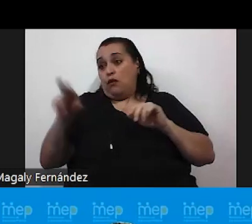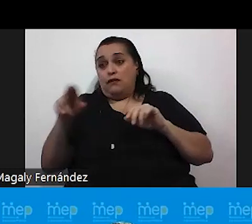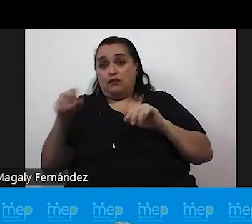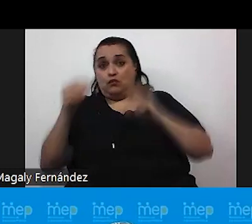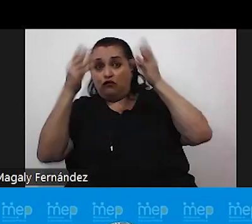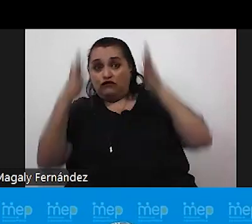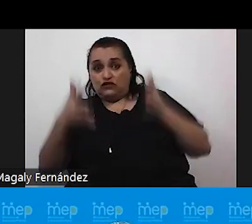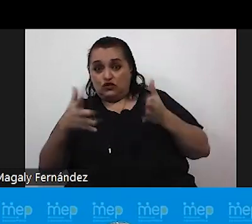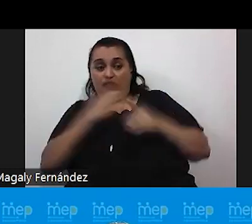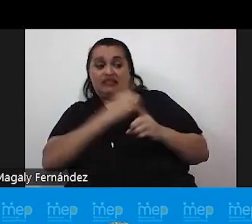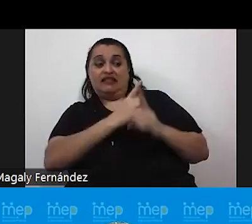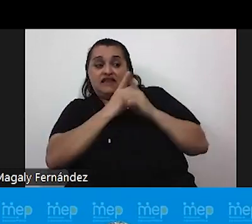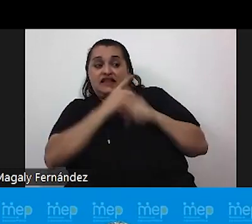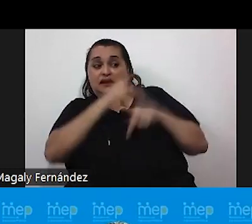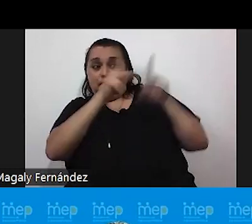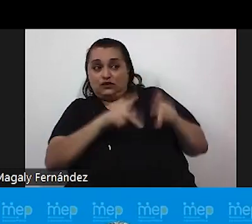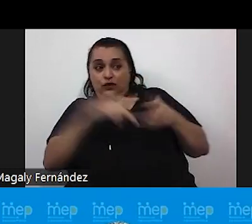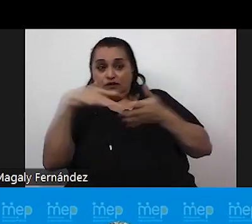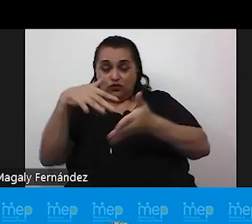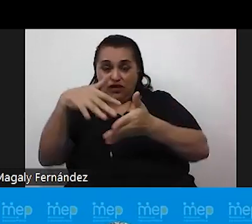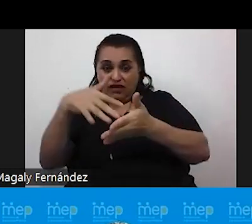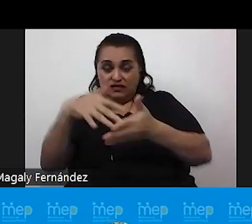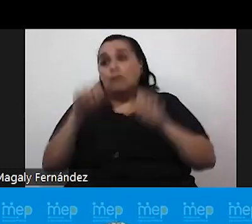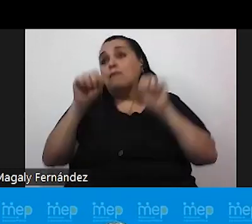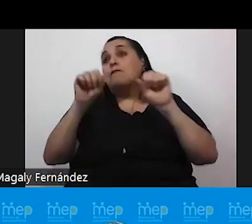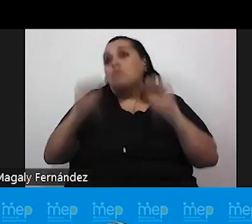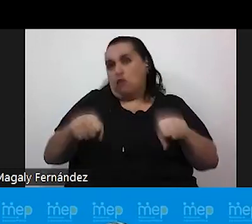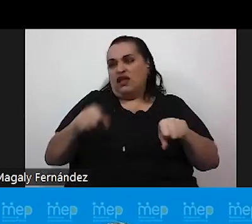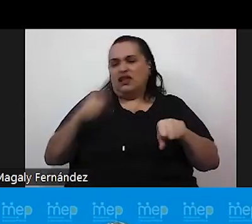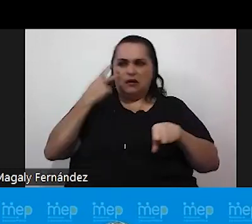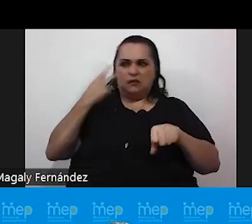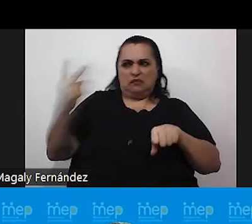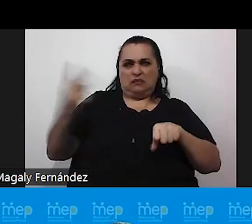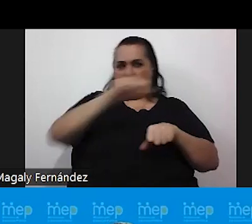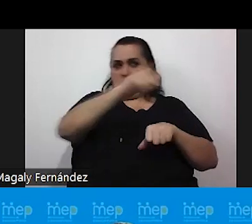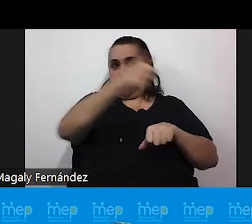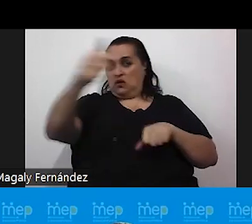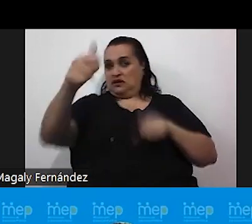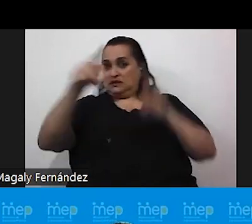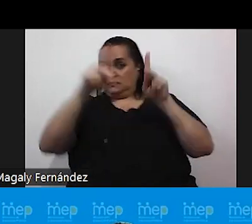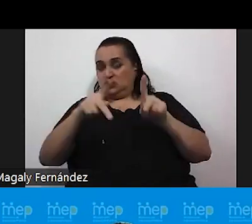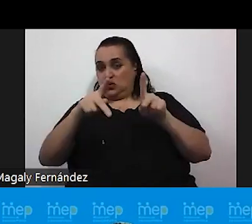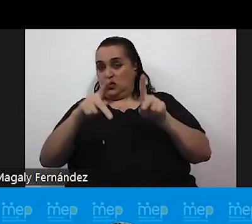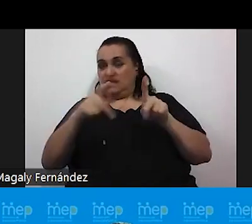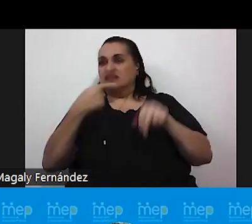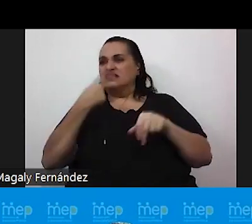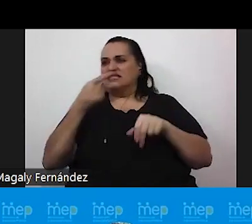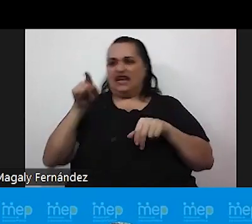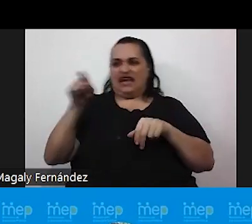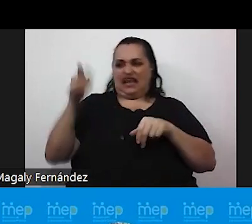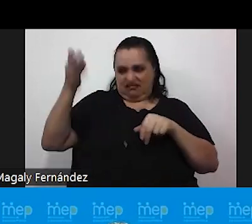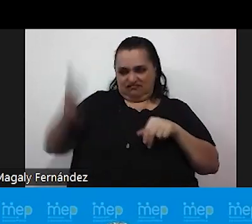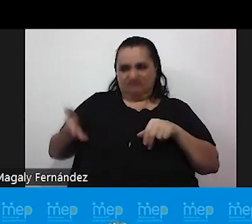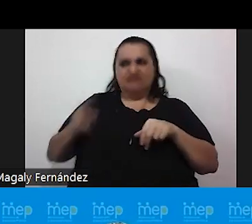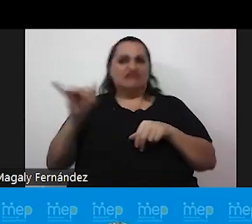defiende alguna persona estudiante podría ser percibido por los demás miembros de la comunidad educativa como que también